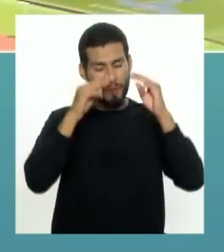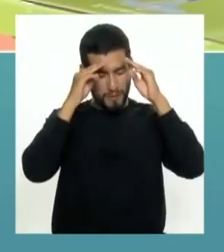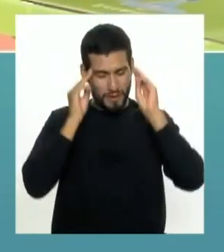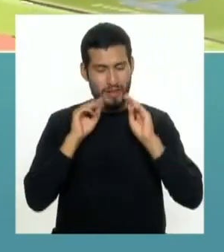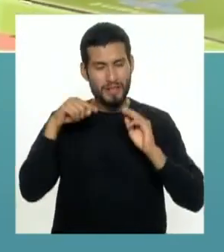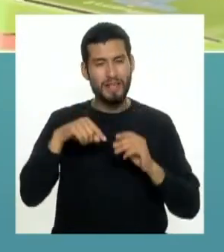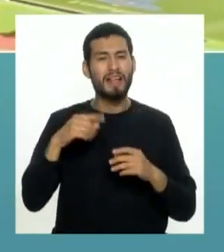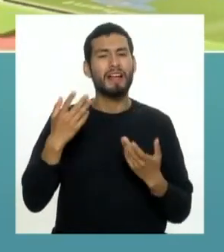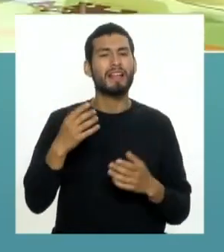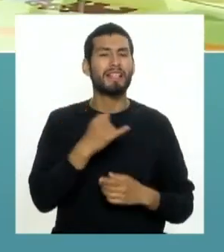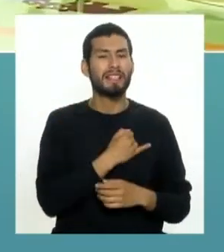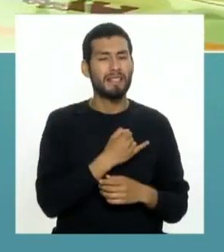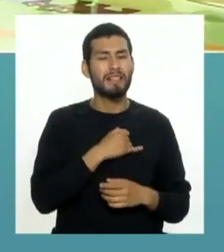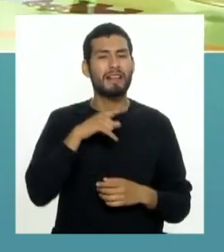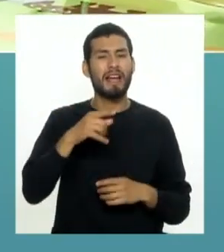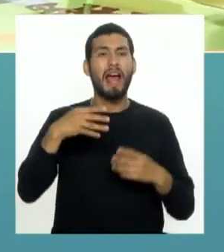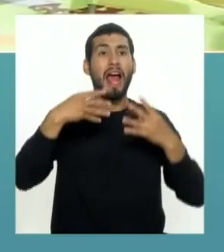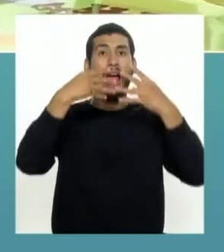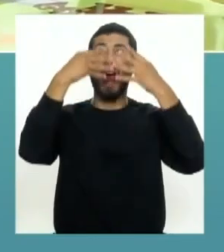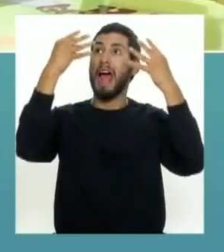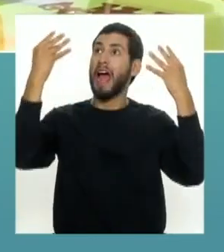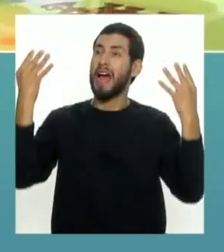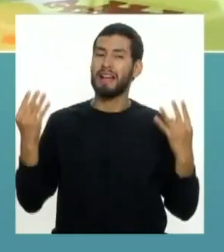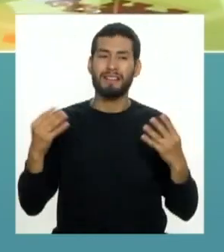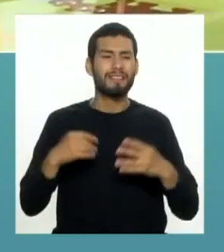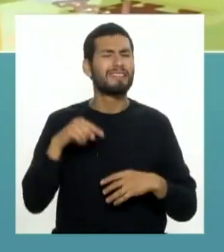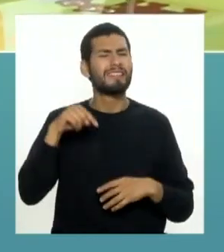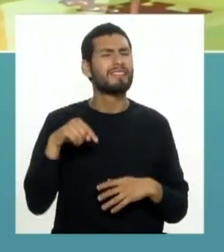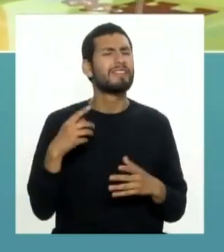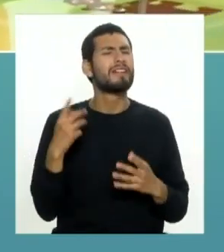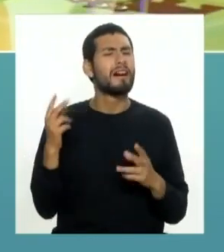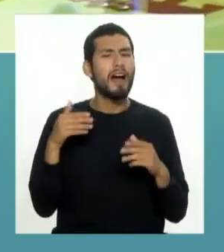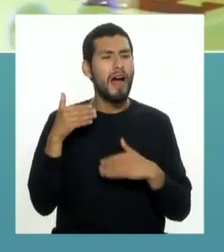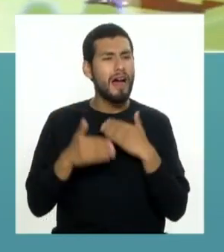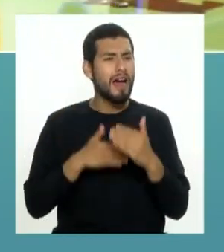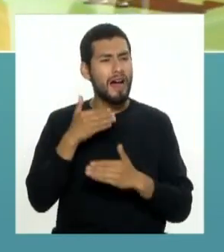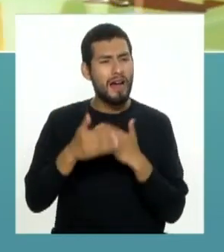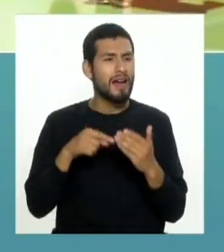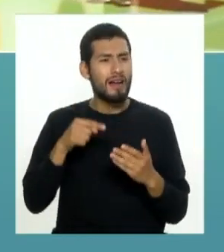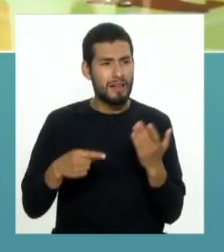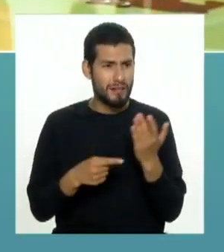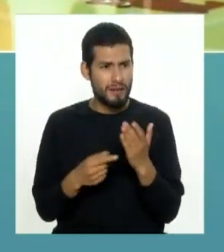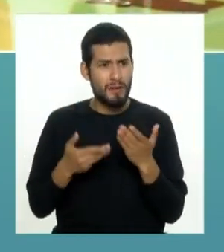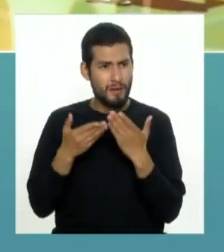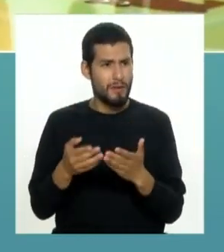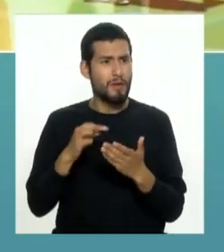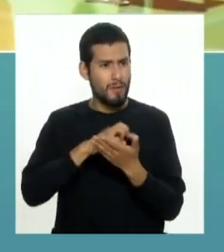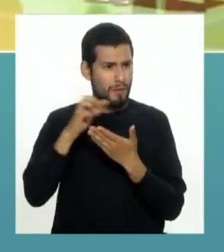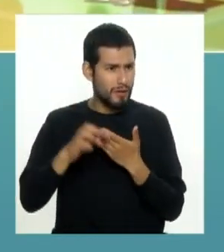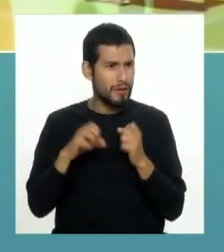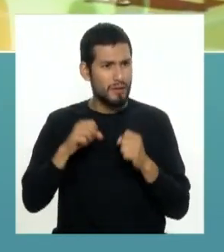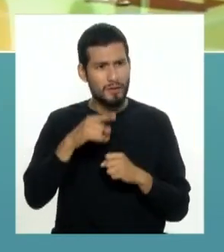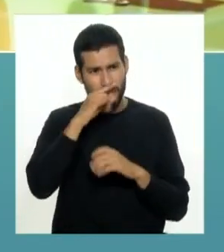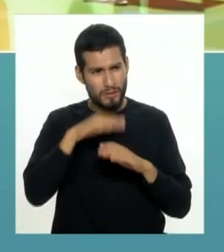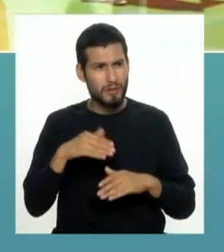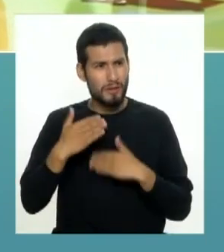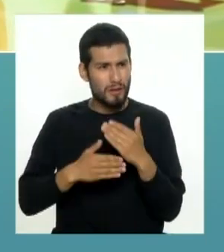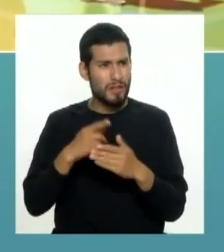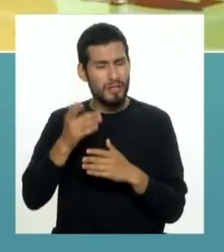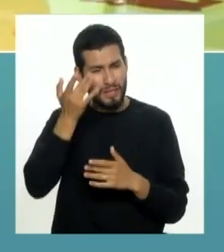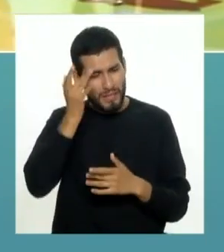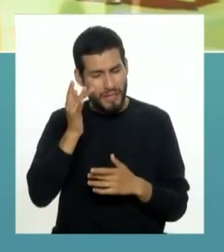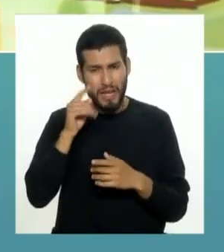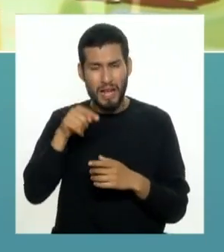Efectivamente, el avance de la tecnología de alguna manera nos propone este tipo de proyectos donde los niños desarrollan la